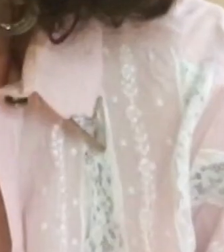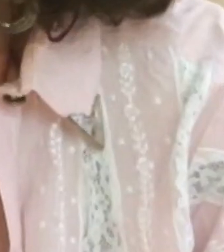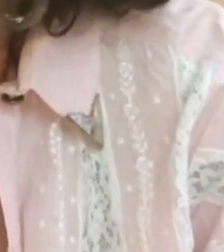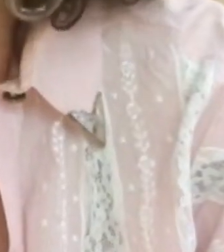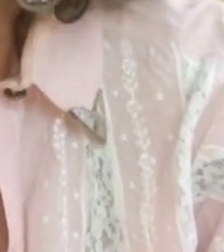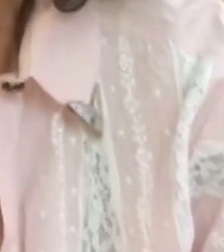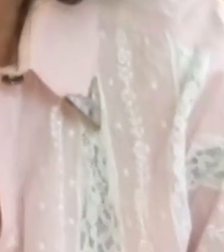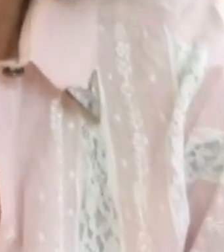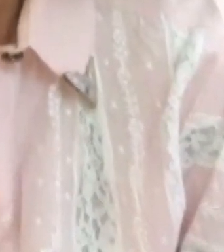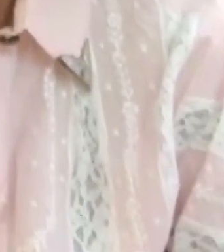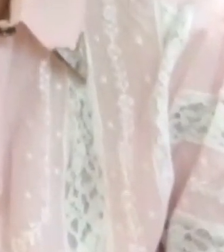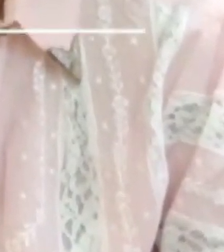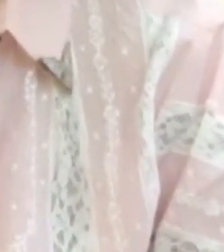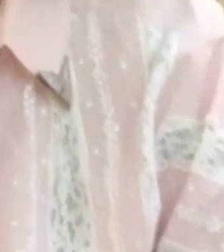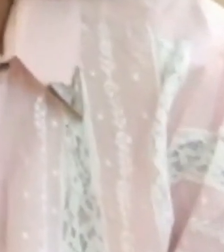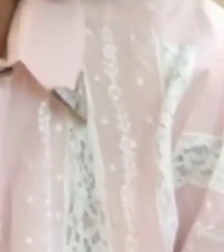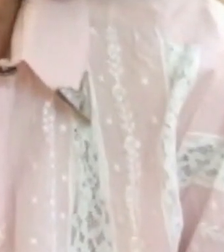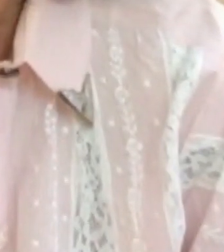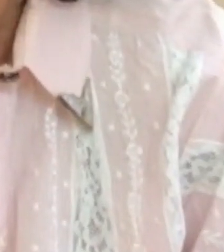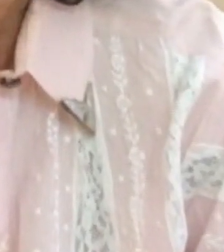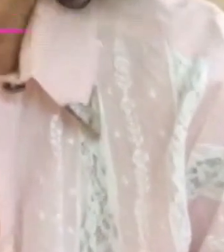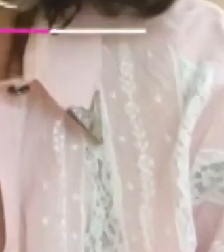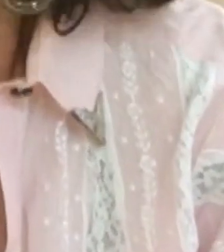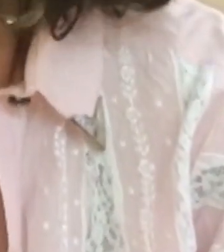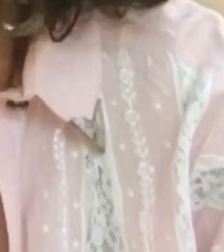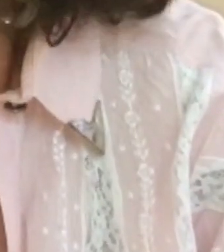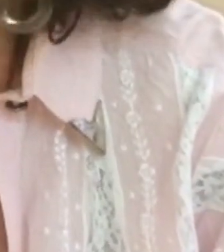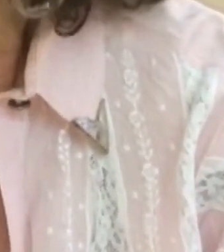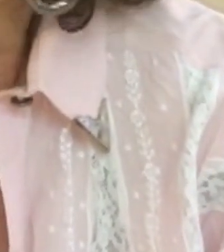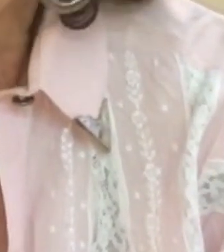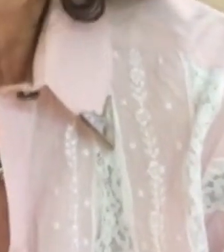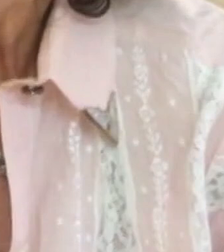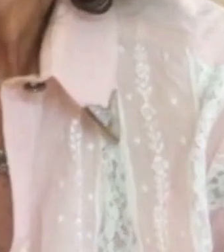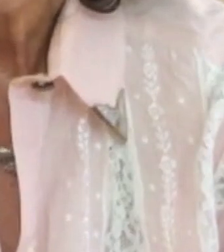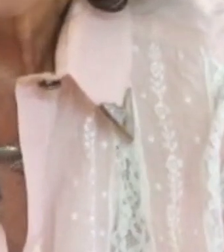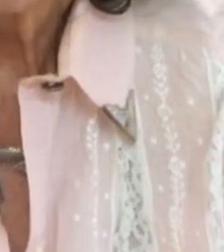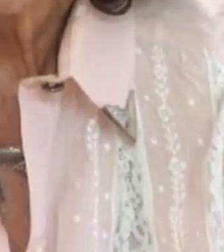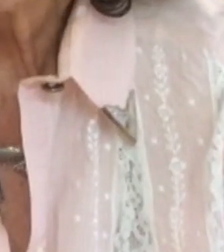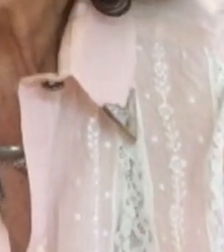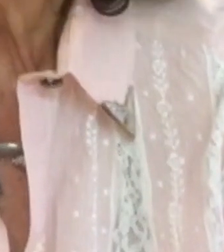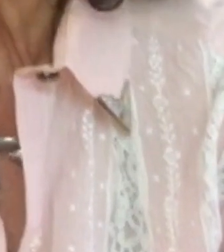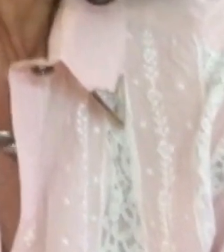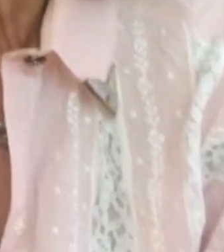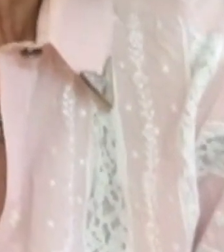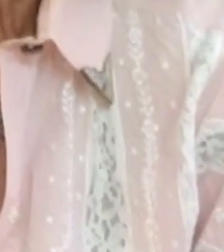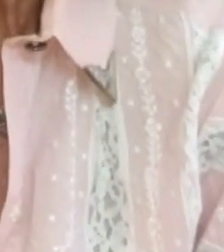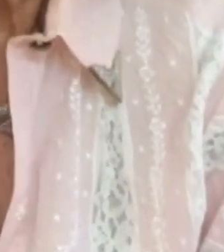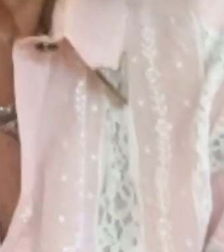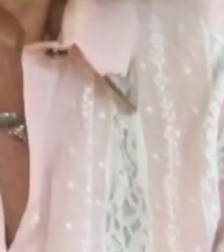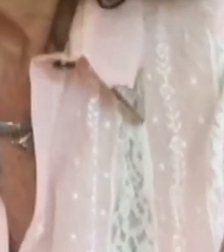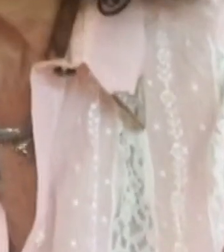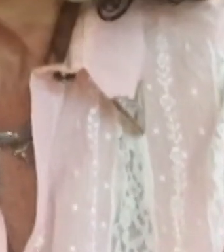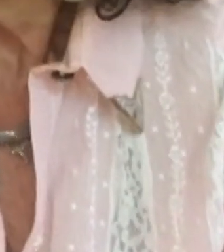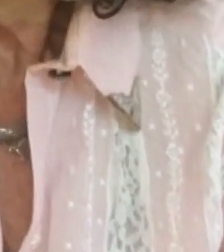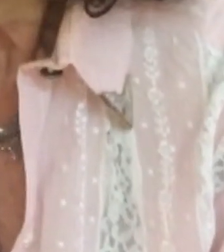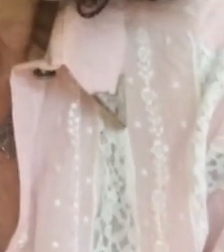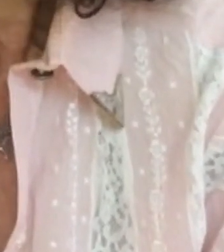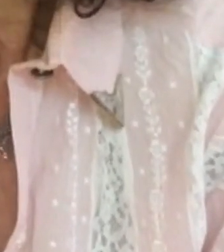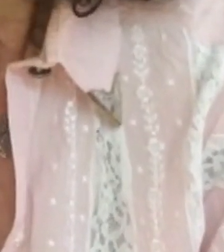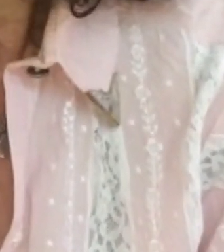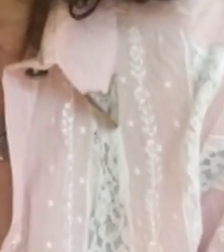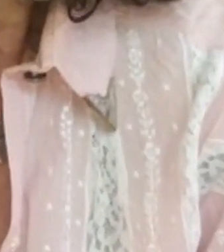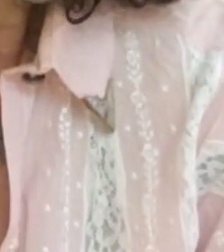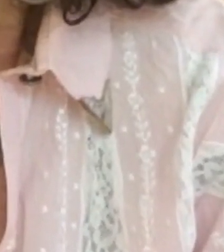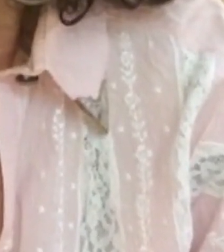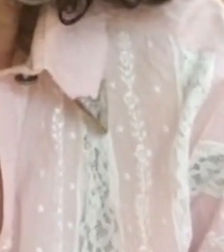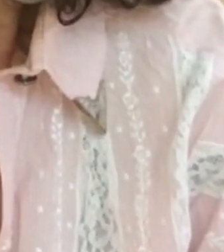dejen de hacer lo mismo siempre por la tele una variación de esta artista